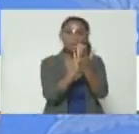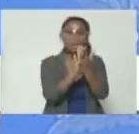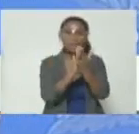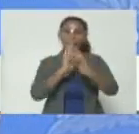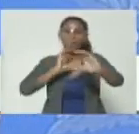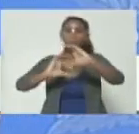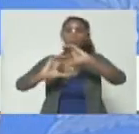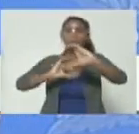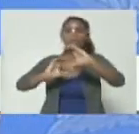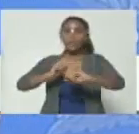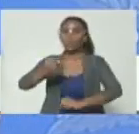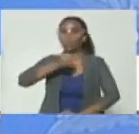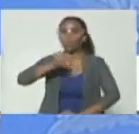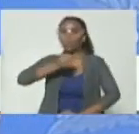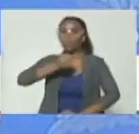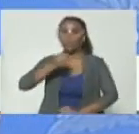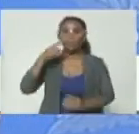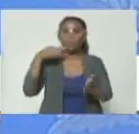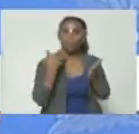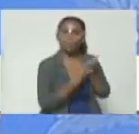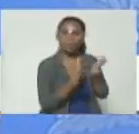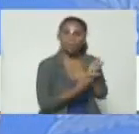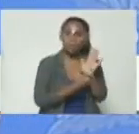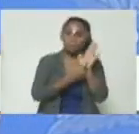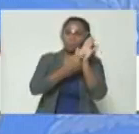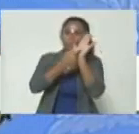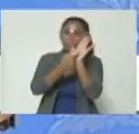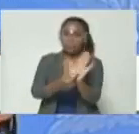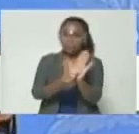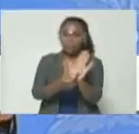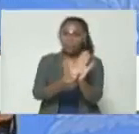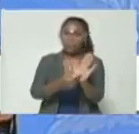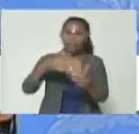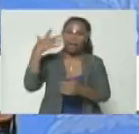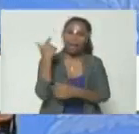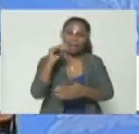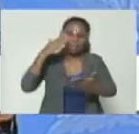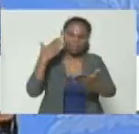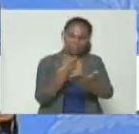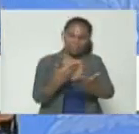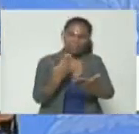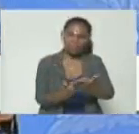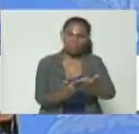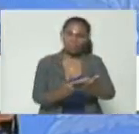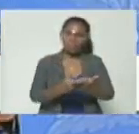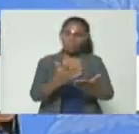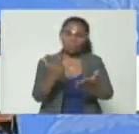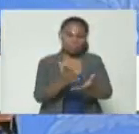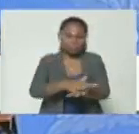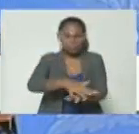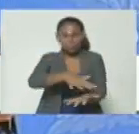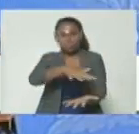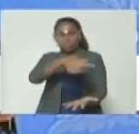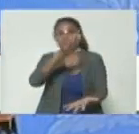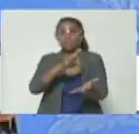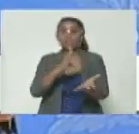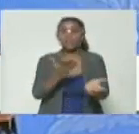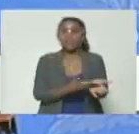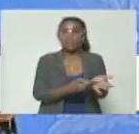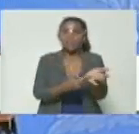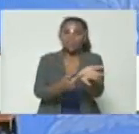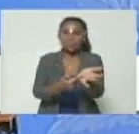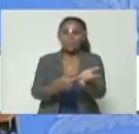comunicación, con pruebas, con evidencias, de que todas las acciones